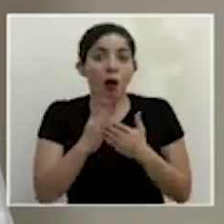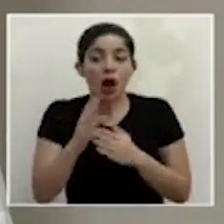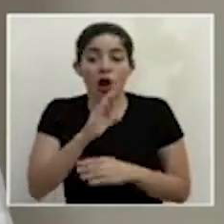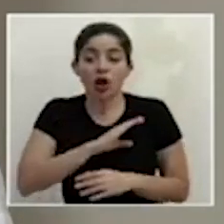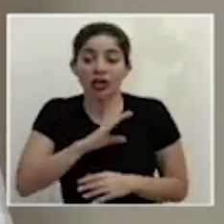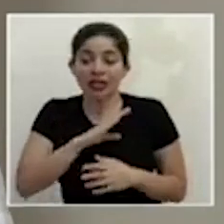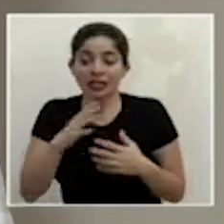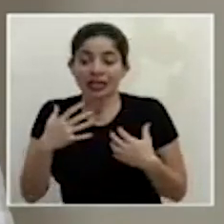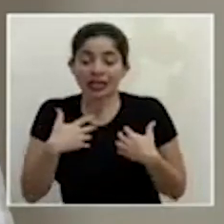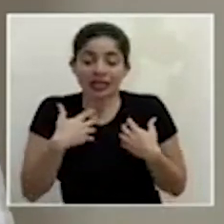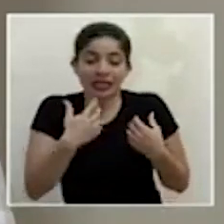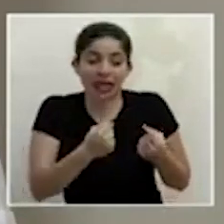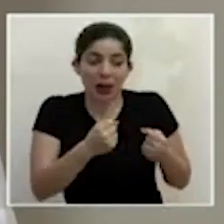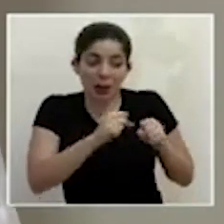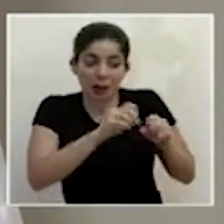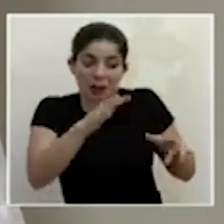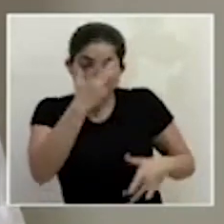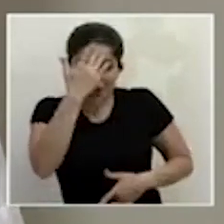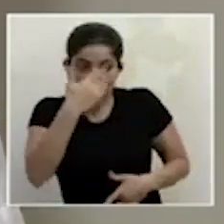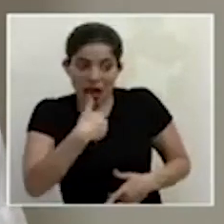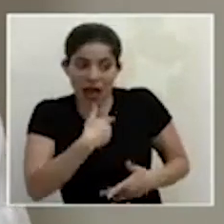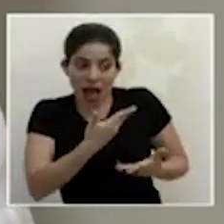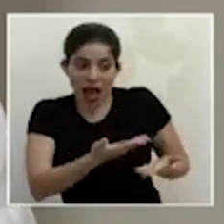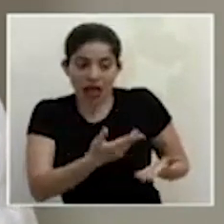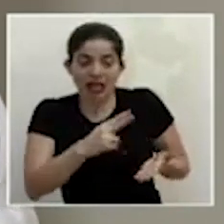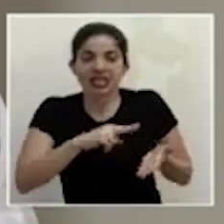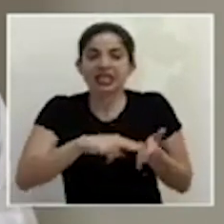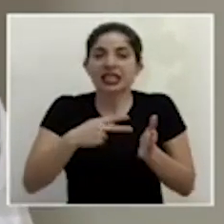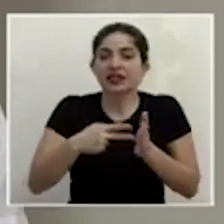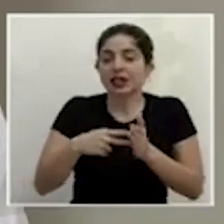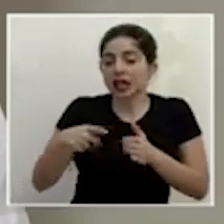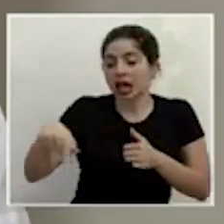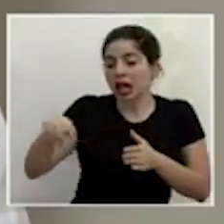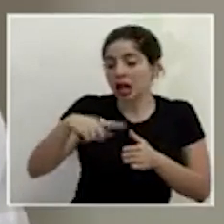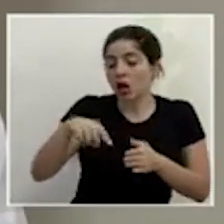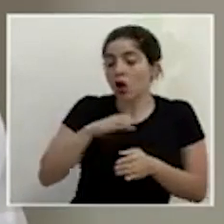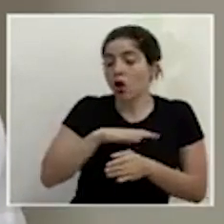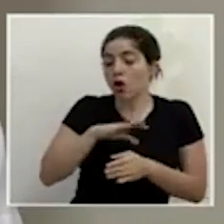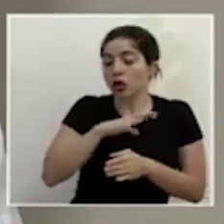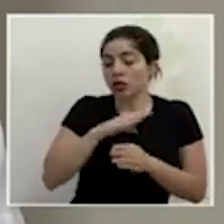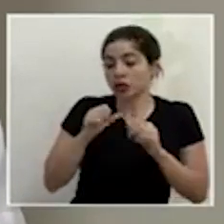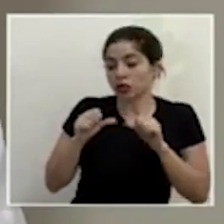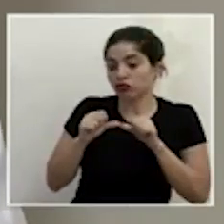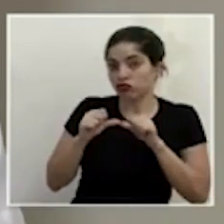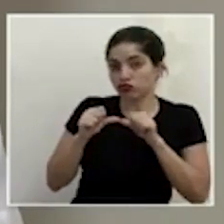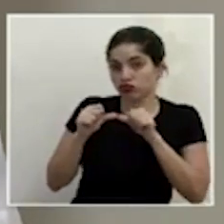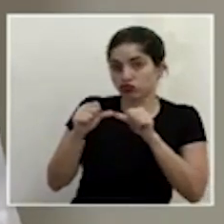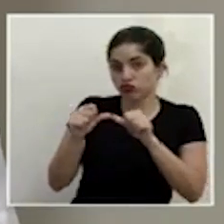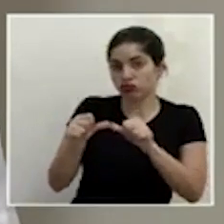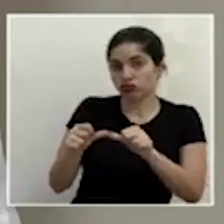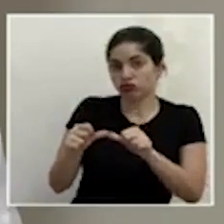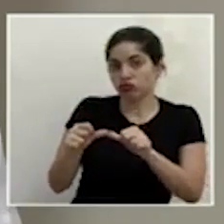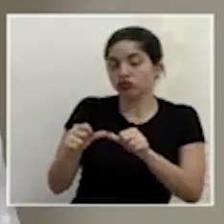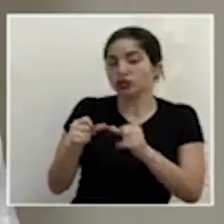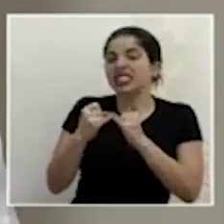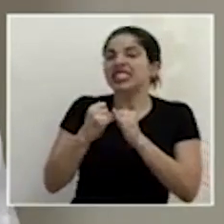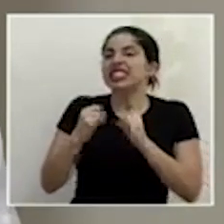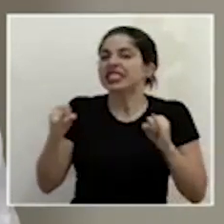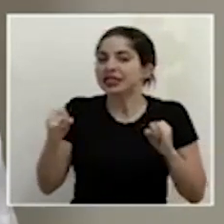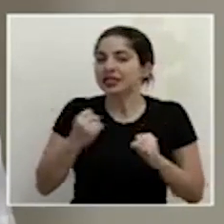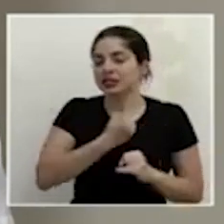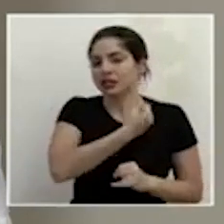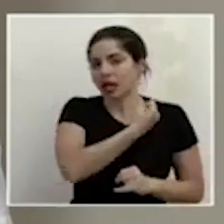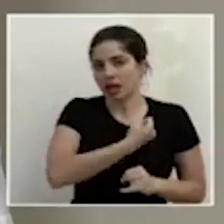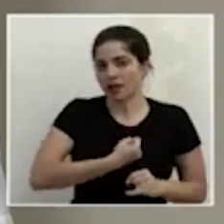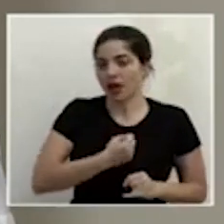sanitarias que implica una pandemia significa mantener condiciones de continuidad eso sí sin sacrificar o